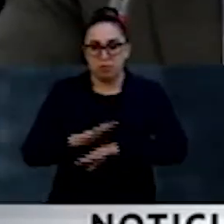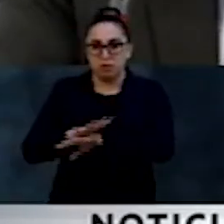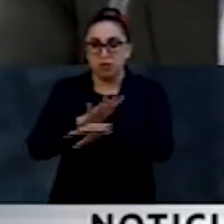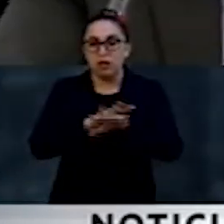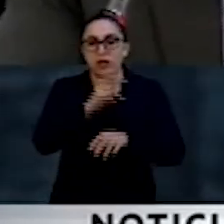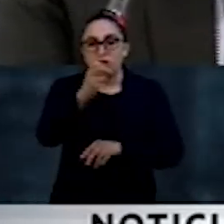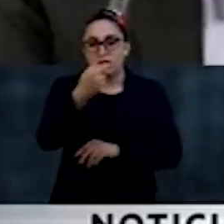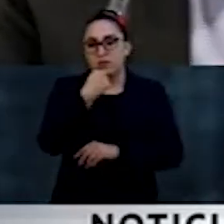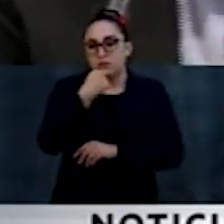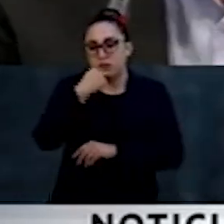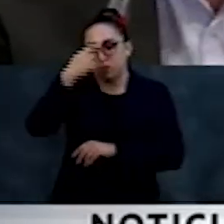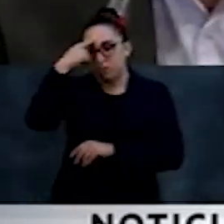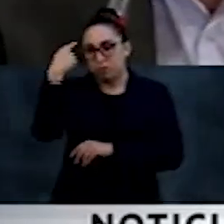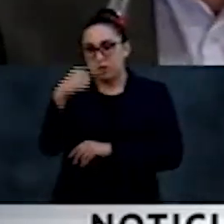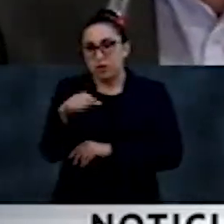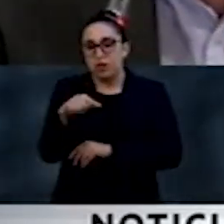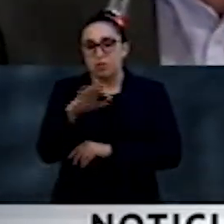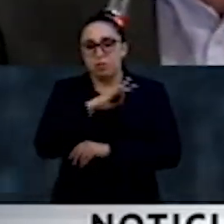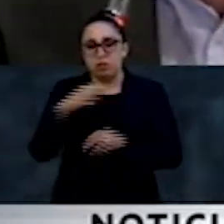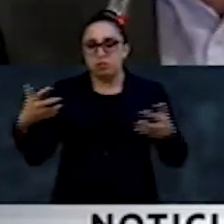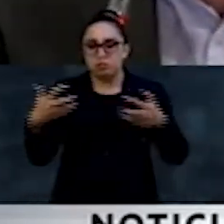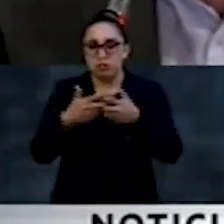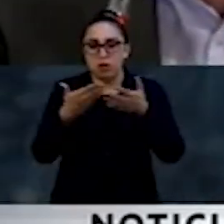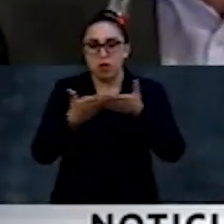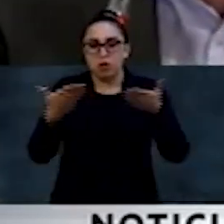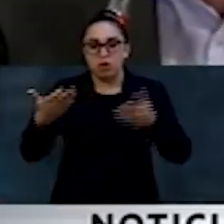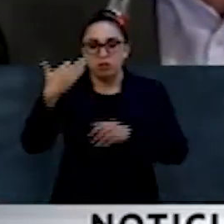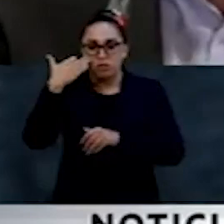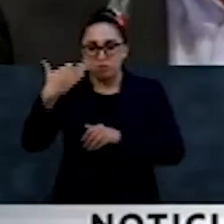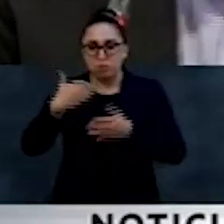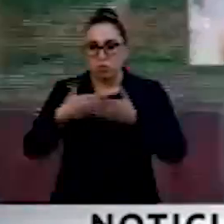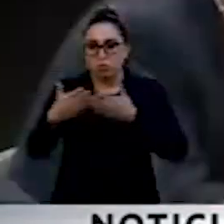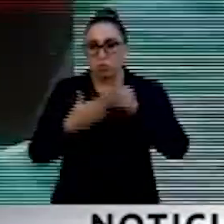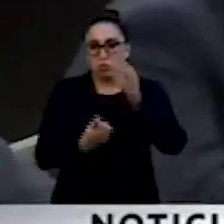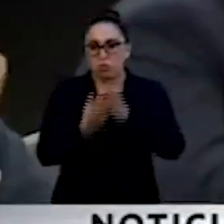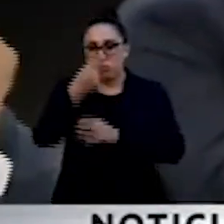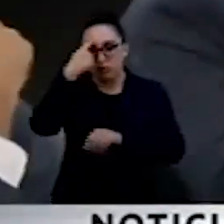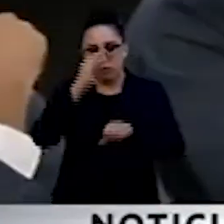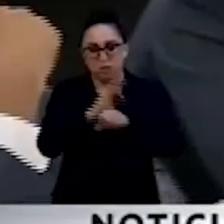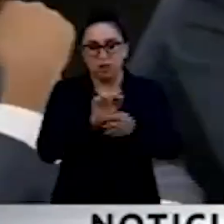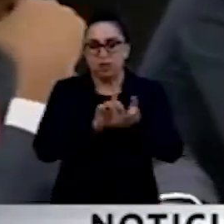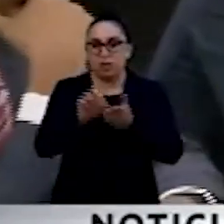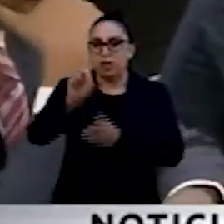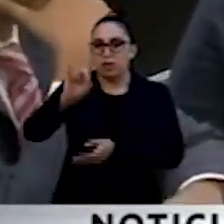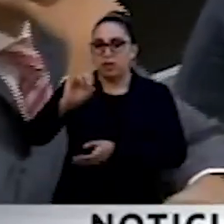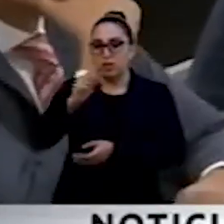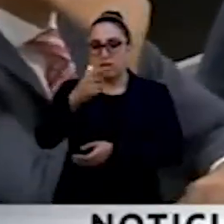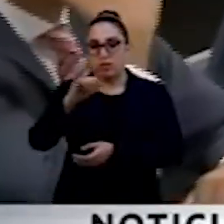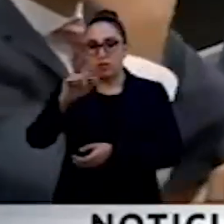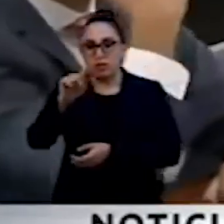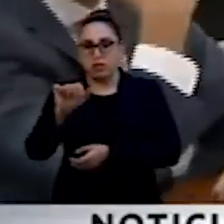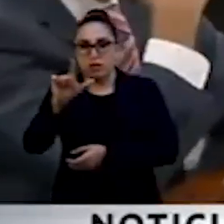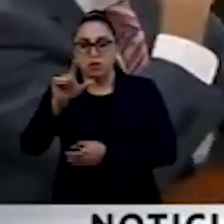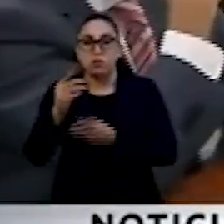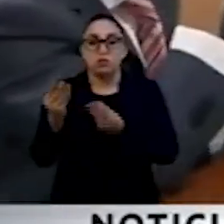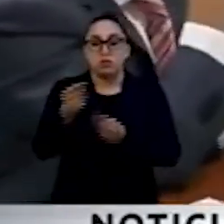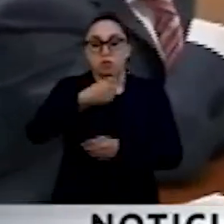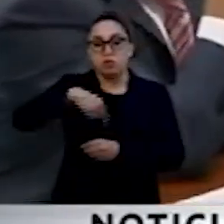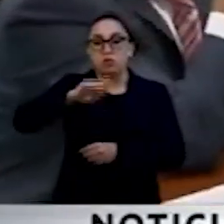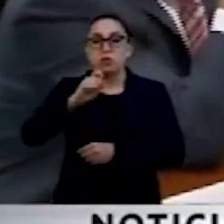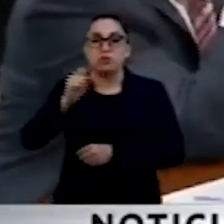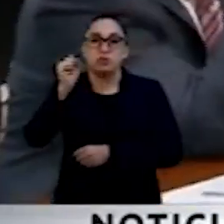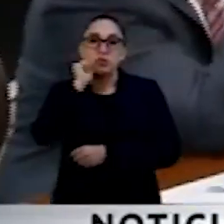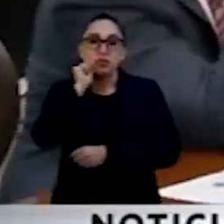configuración de defensa de los derechos digitales. Las y los legisladores deben establecer marcos